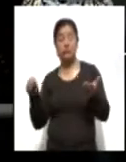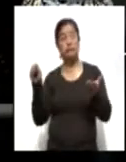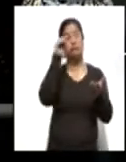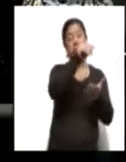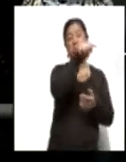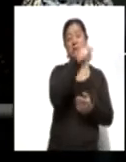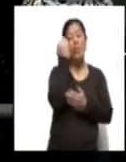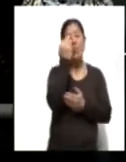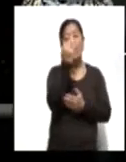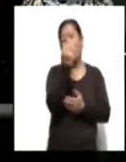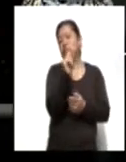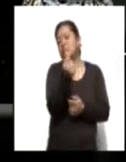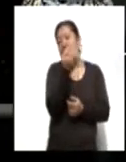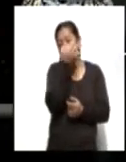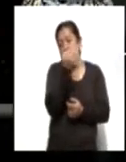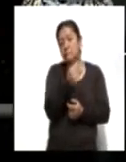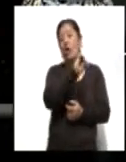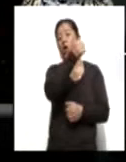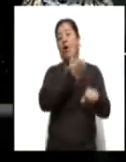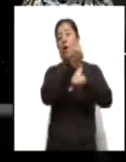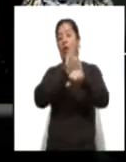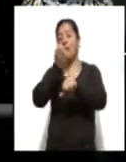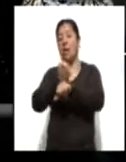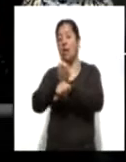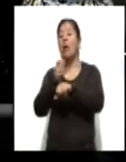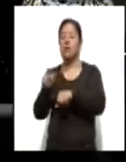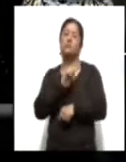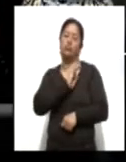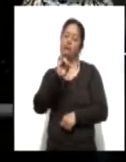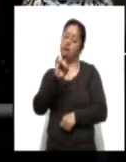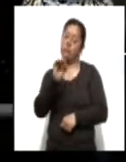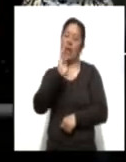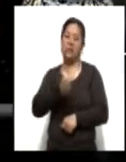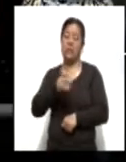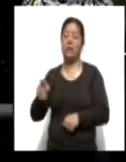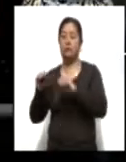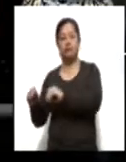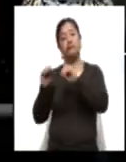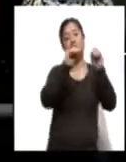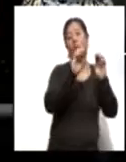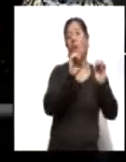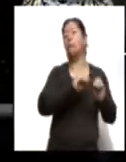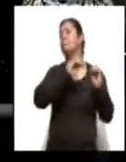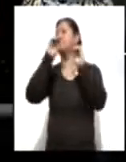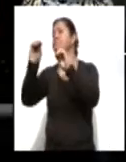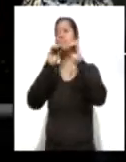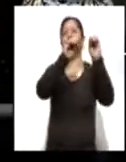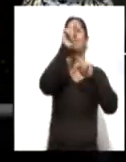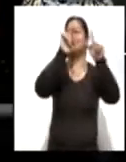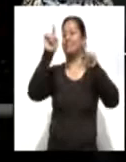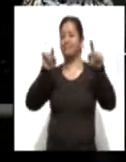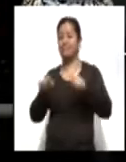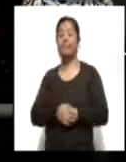temporales en algunos otros estados y esas comisiones temporales implica que la Comisión del Servicio de Protección Federal se hace